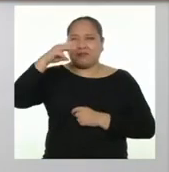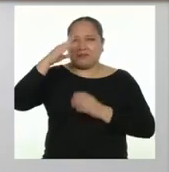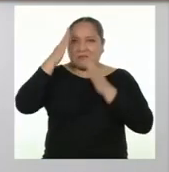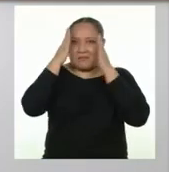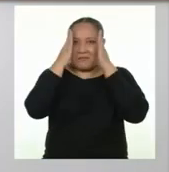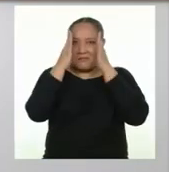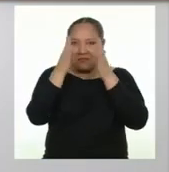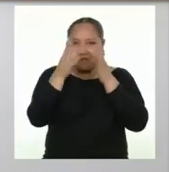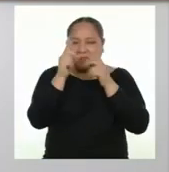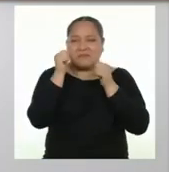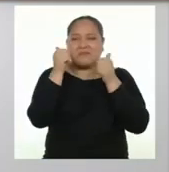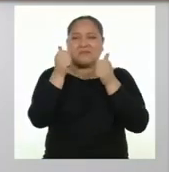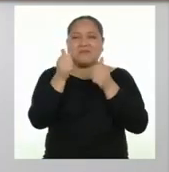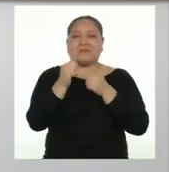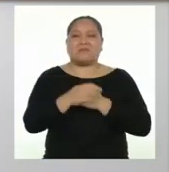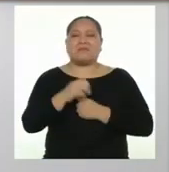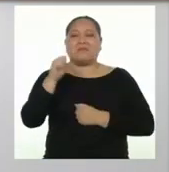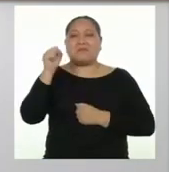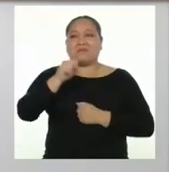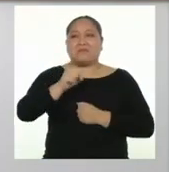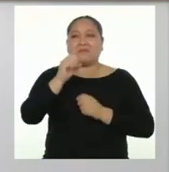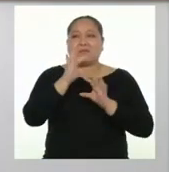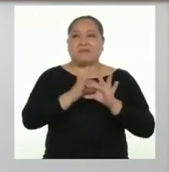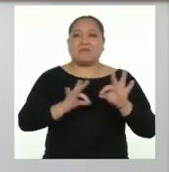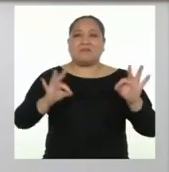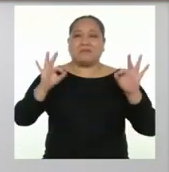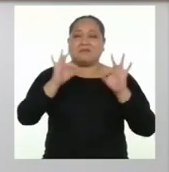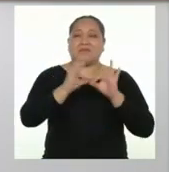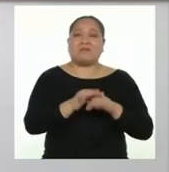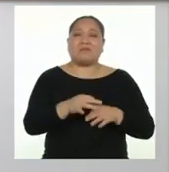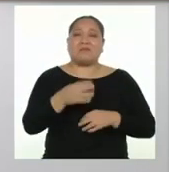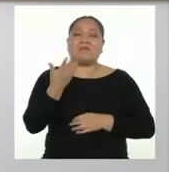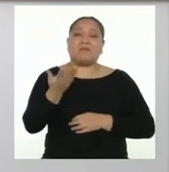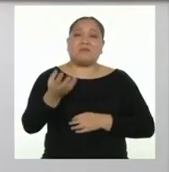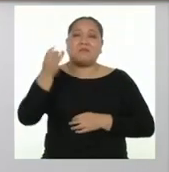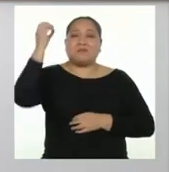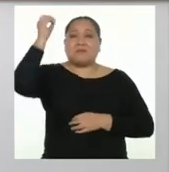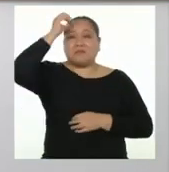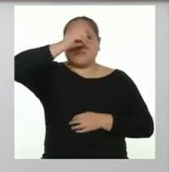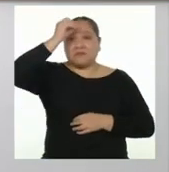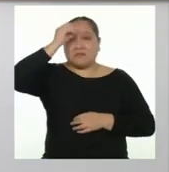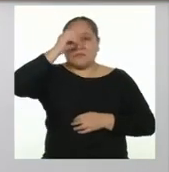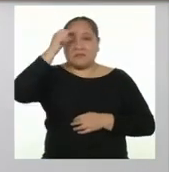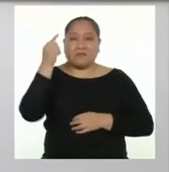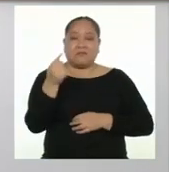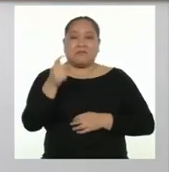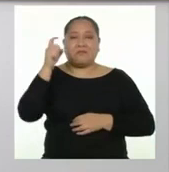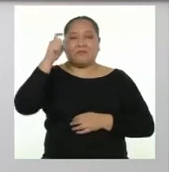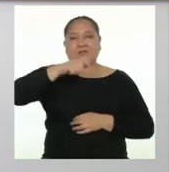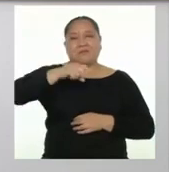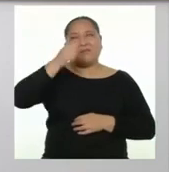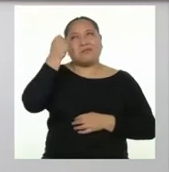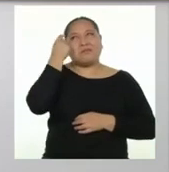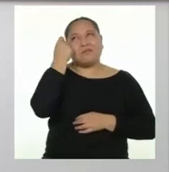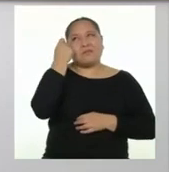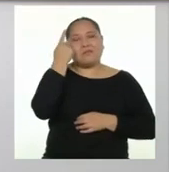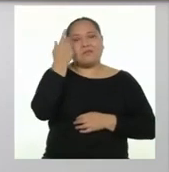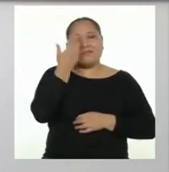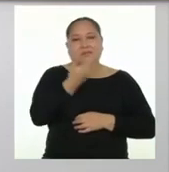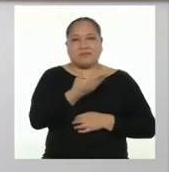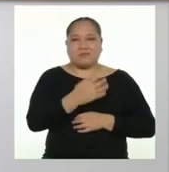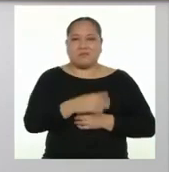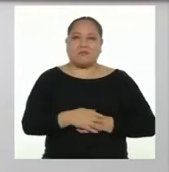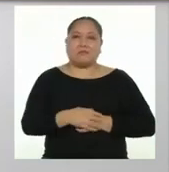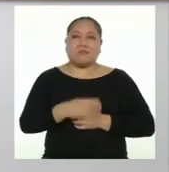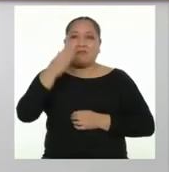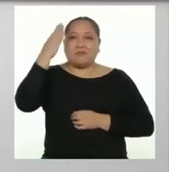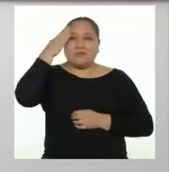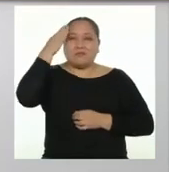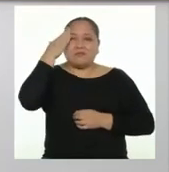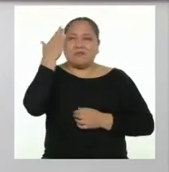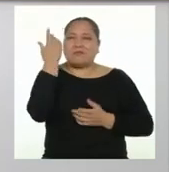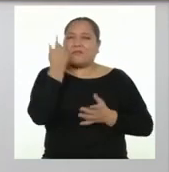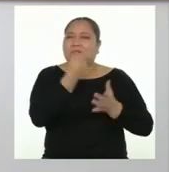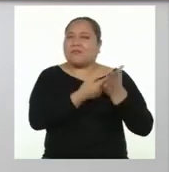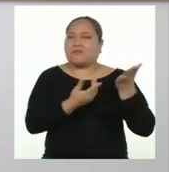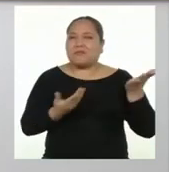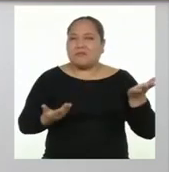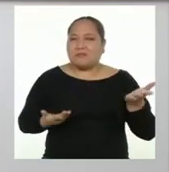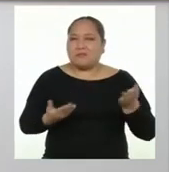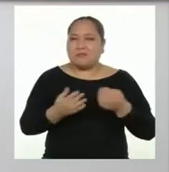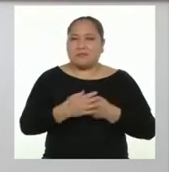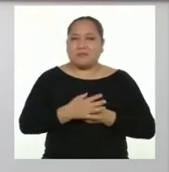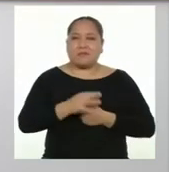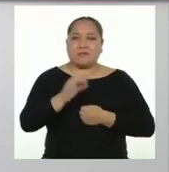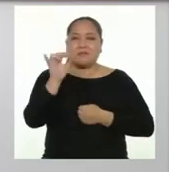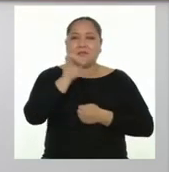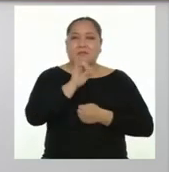bastante observadora. Sí es importante, ya que para opinar sobre algo primero debemos comprenderlo, saber qué es.